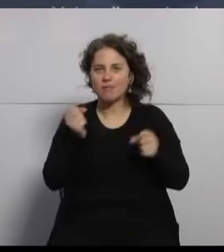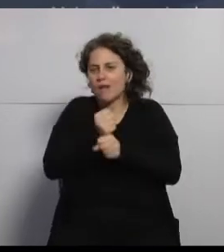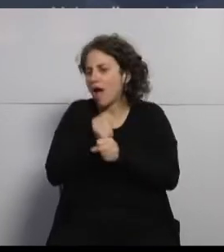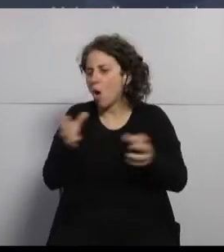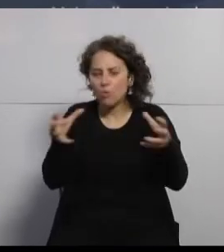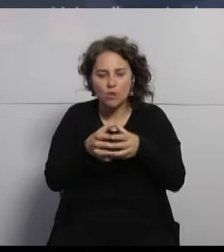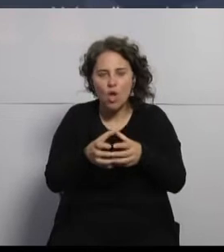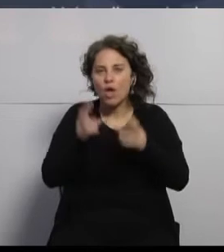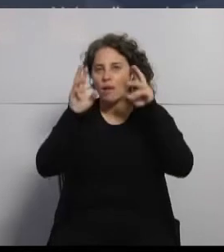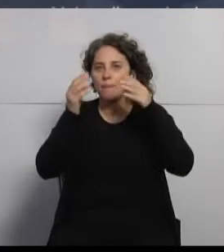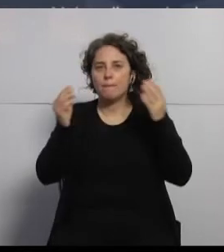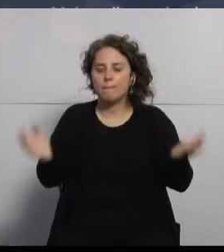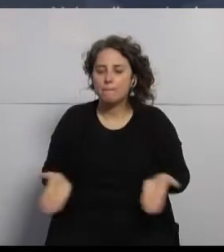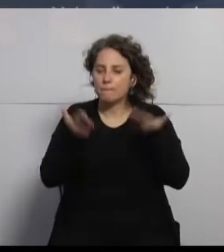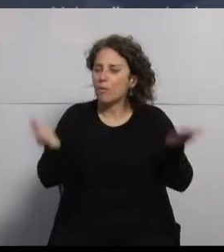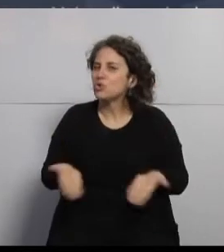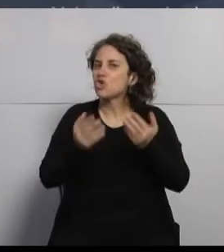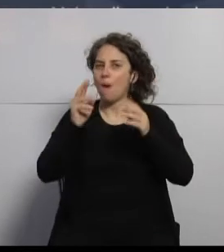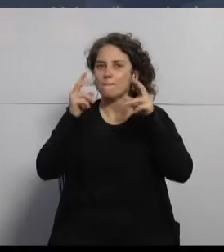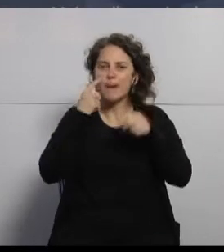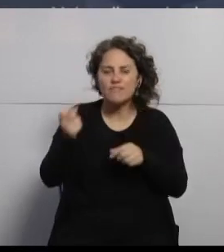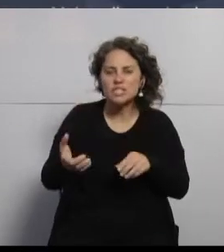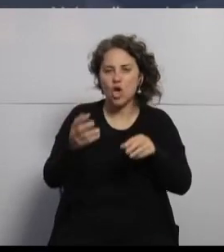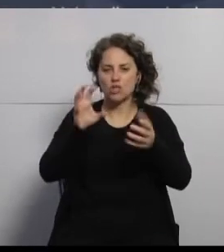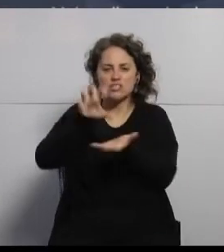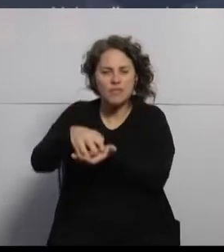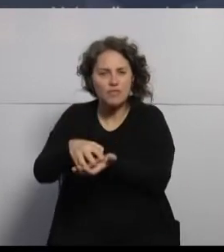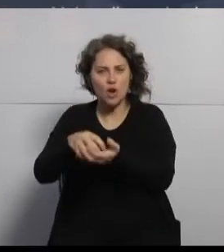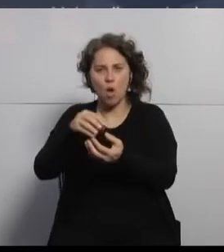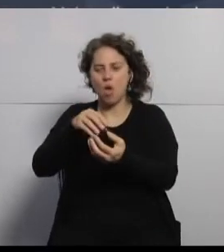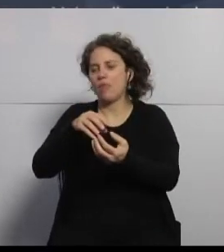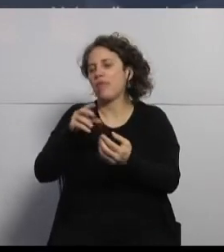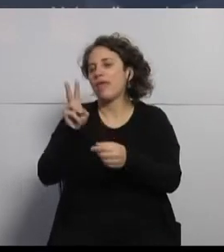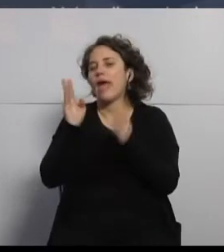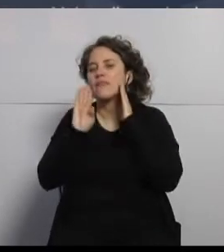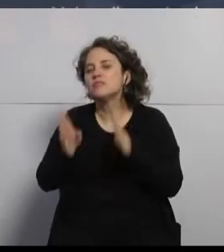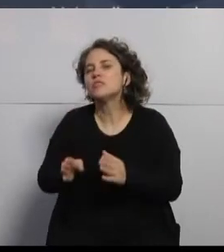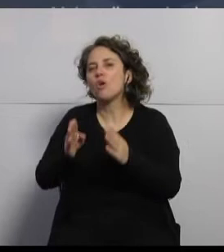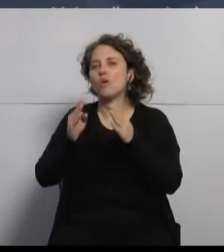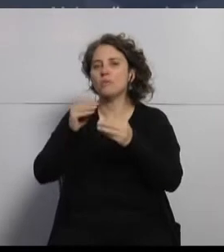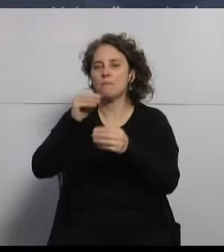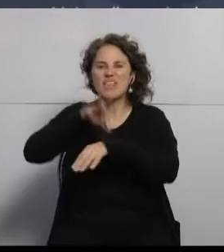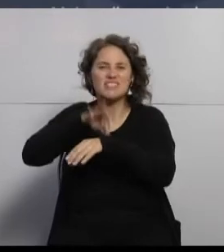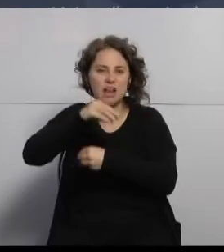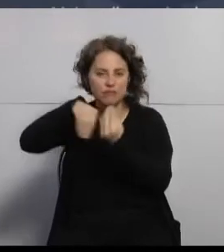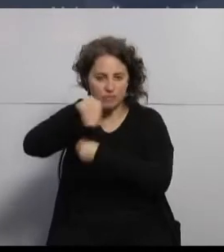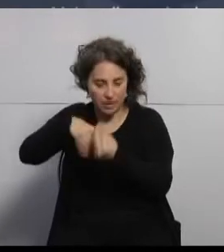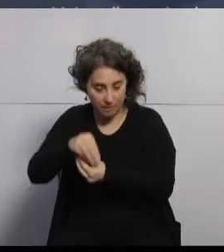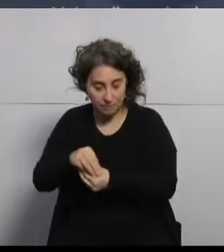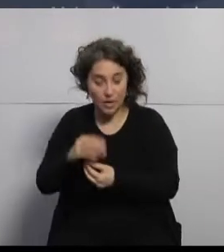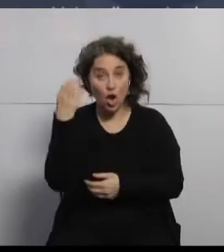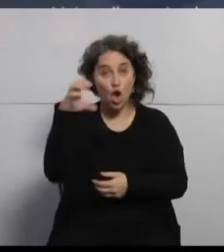de promoción y prevención, medicina familiar, los centros de atención. En Colombia hay un modelo exitoso, se llama rutas integradas.